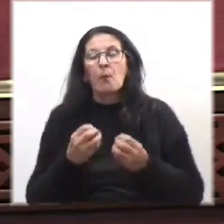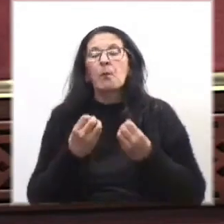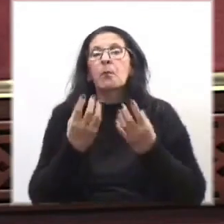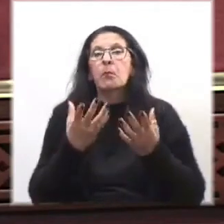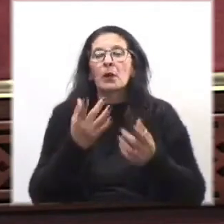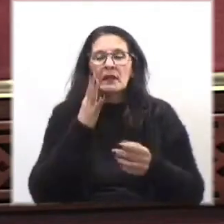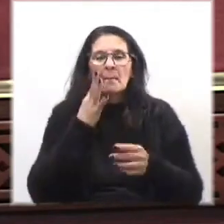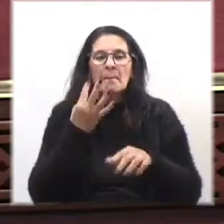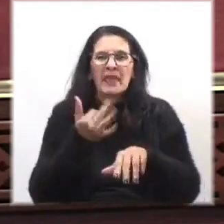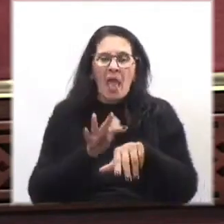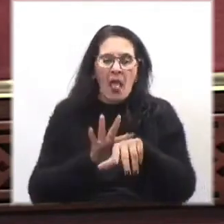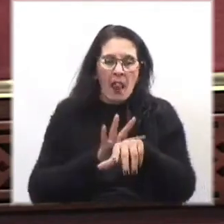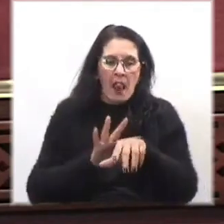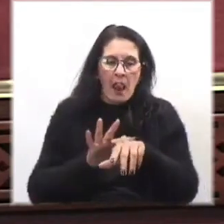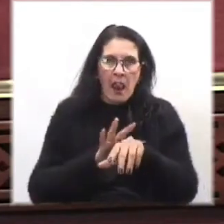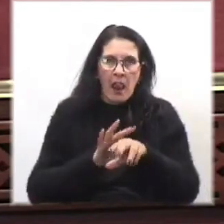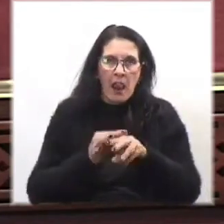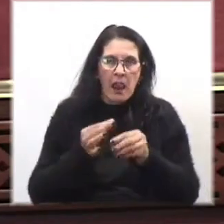pasando en la piel.